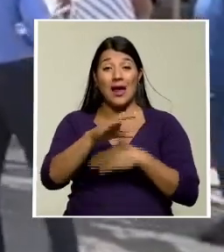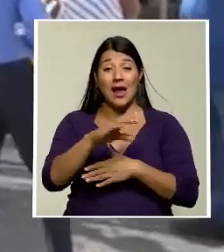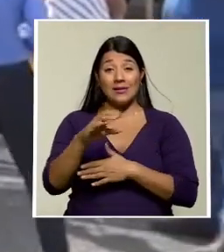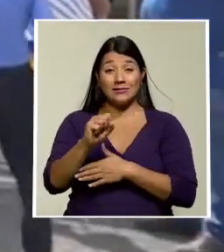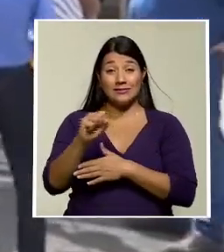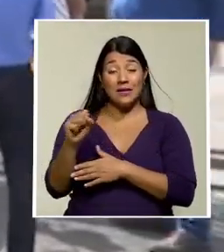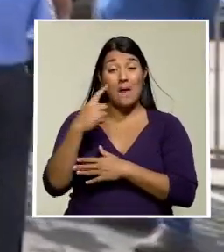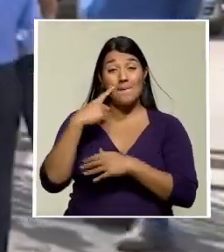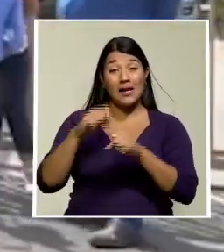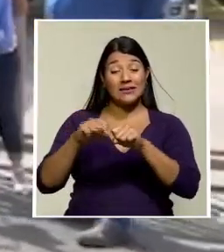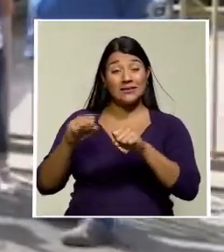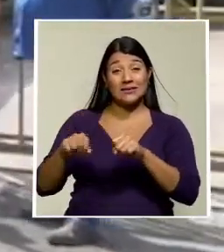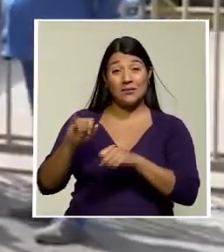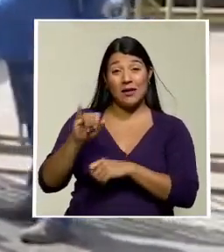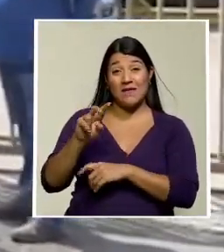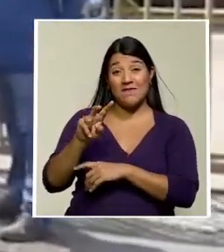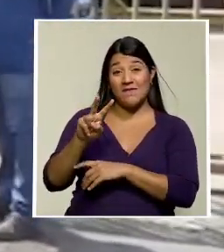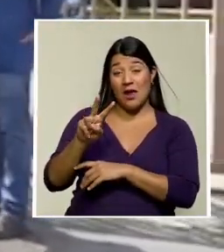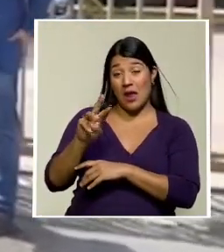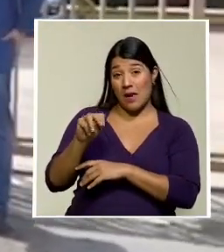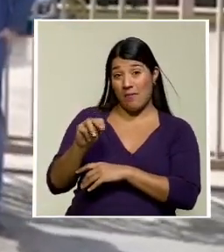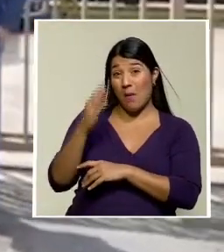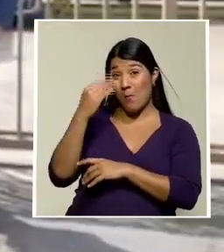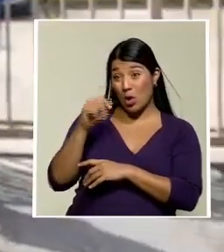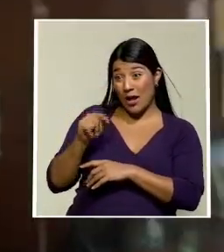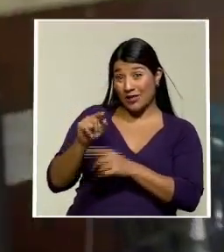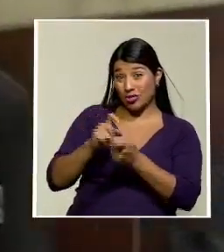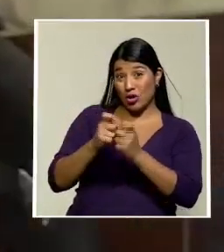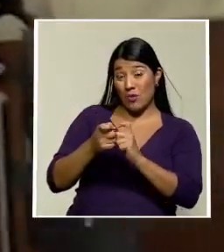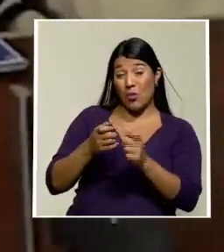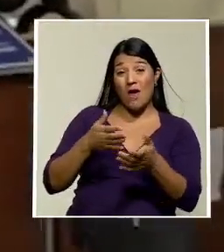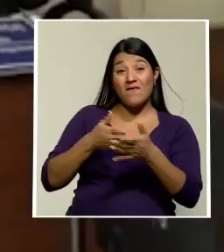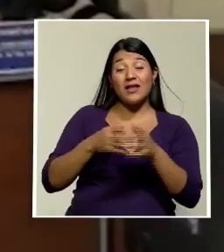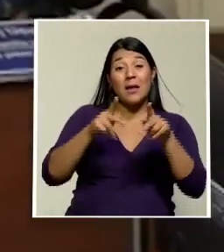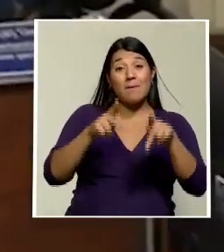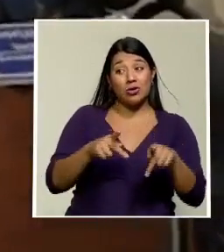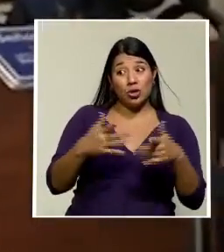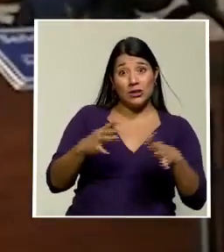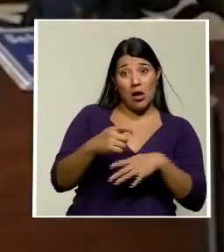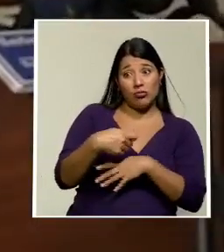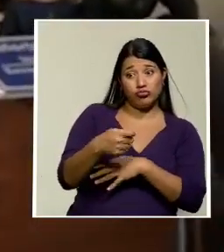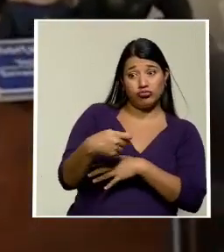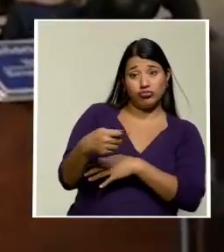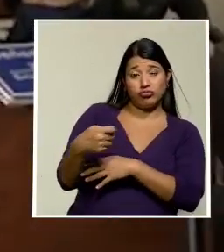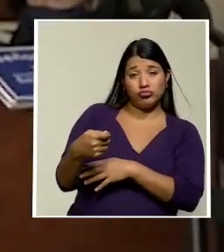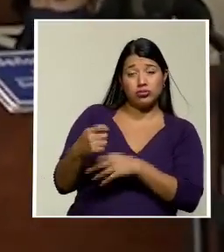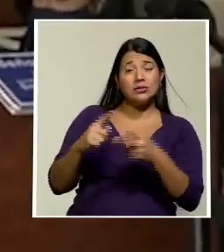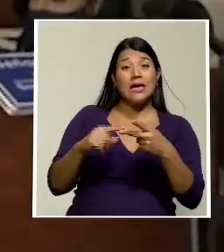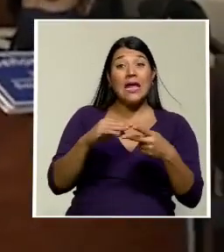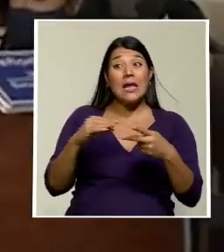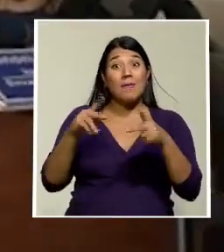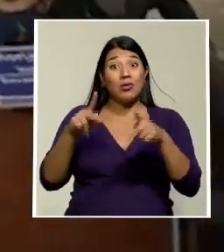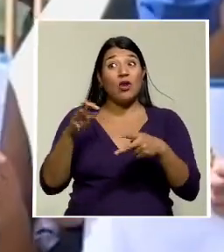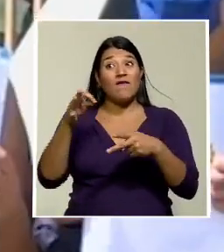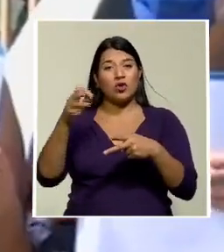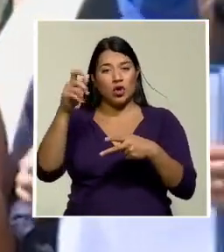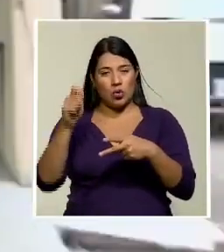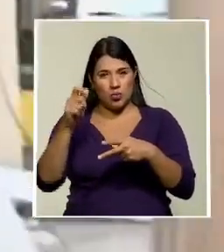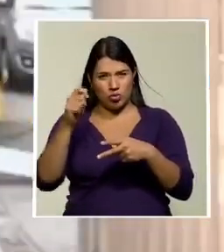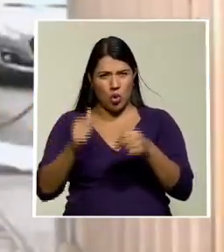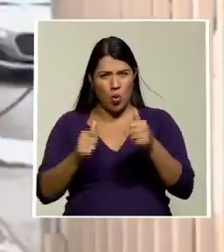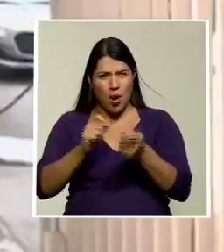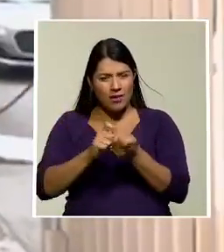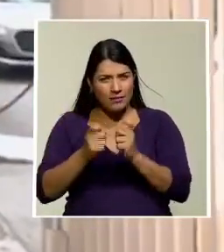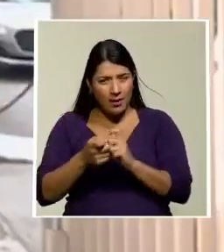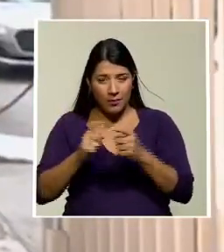pues consideran que esas medidas adoptadas afectan a los cotizantes del régimen y a los futuros pensionados. Entre algunas de las modificaciones están